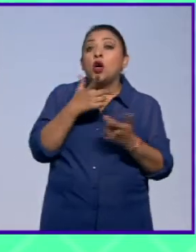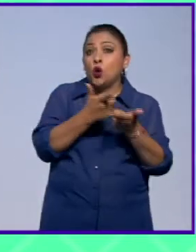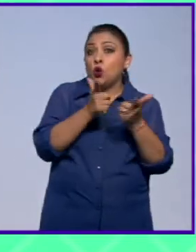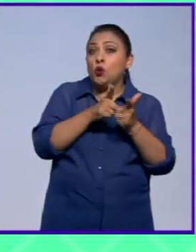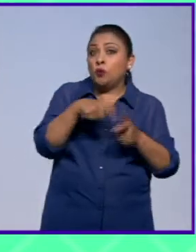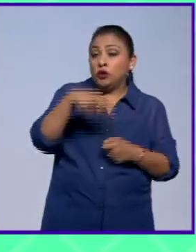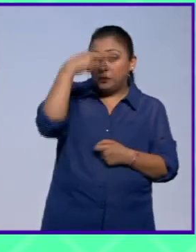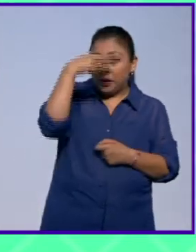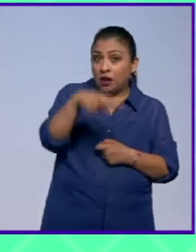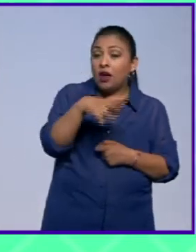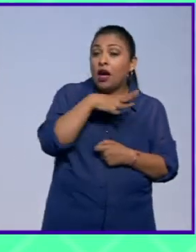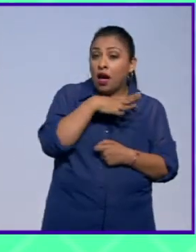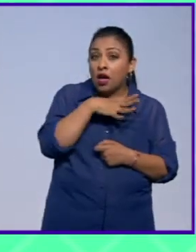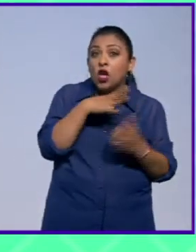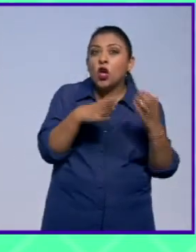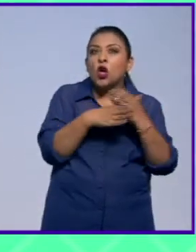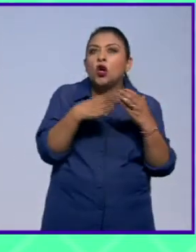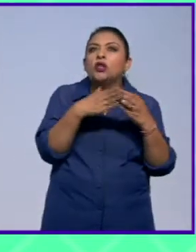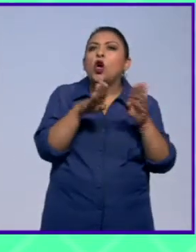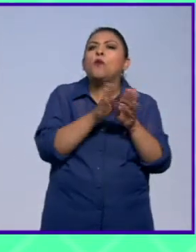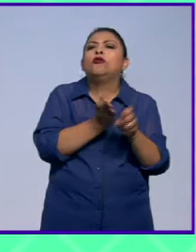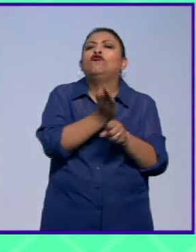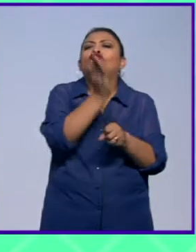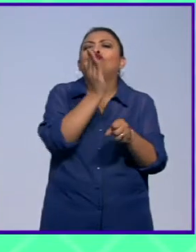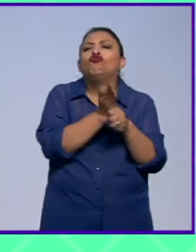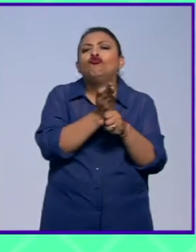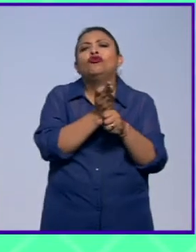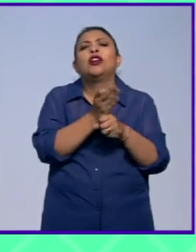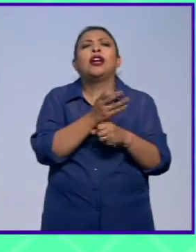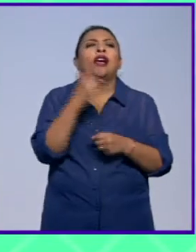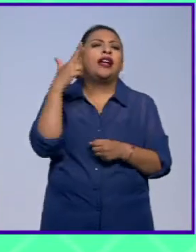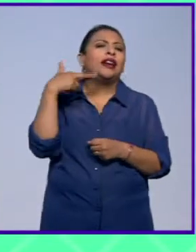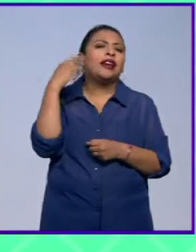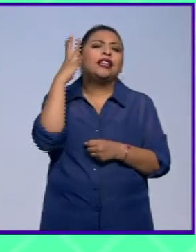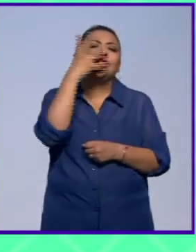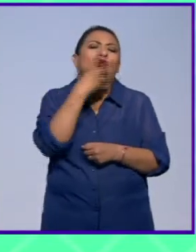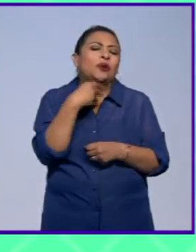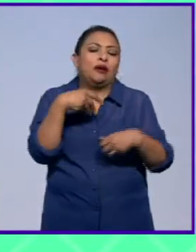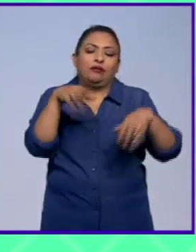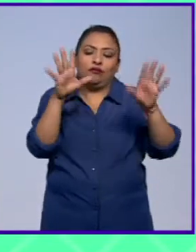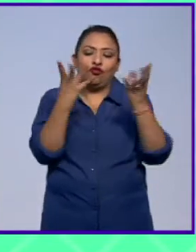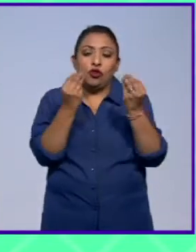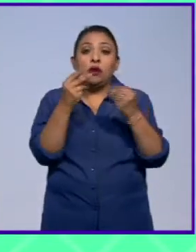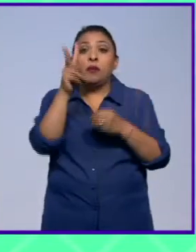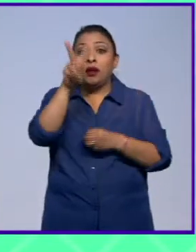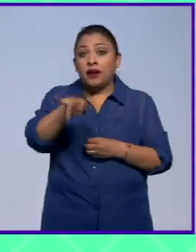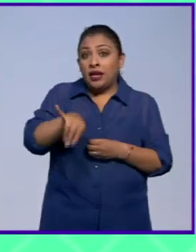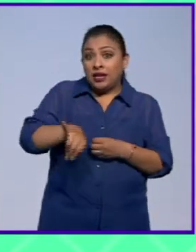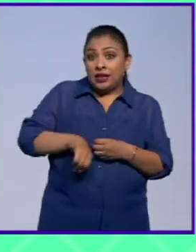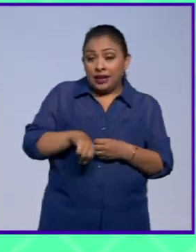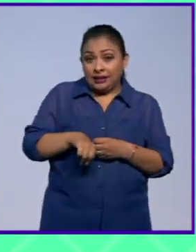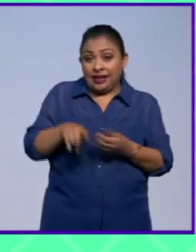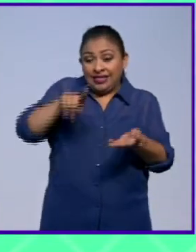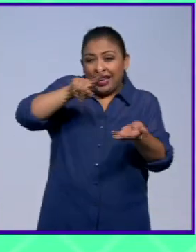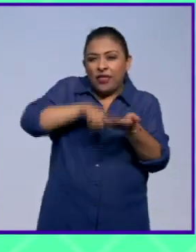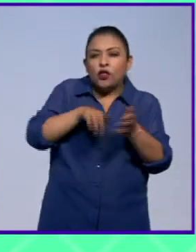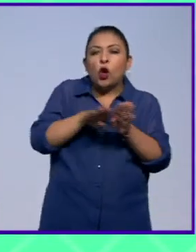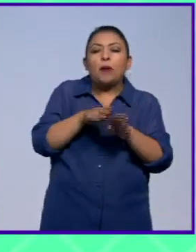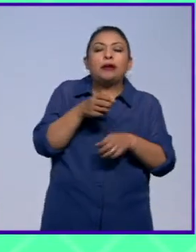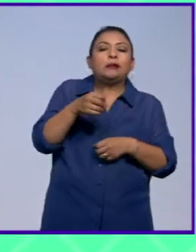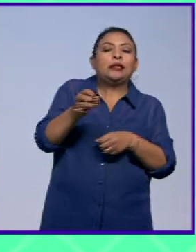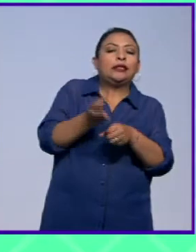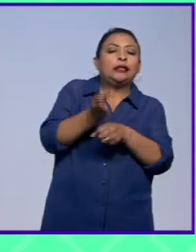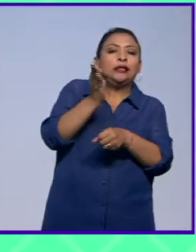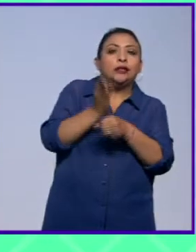aquí en México que hacen las cosas con un gran sentido del humor las reinas chulas en fin sin embargo lo interesante es que atrás de esta ironía este